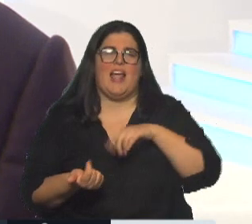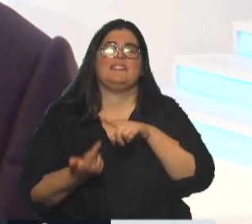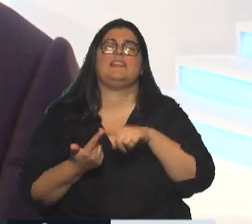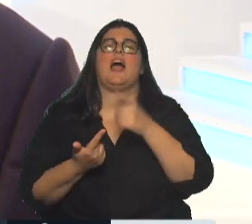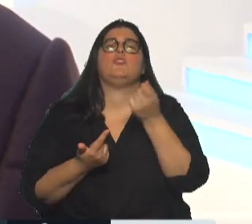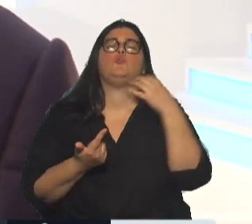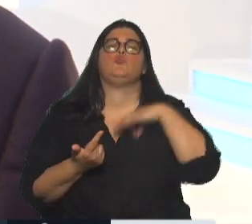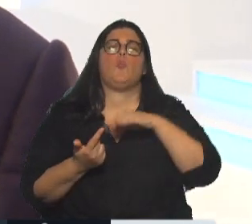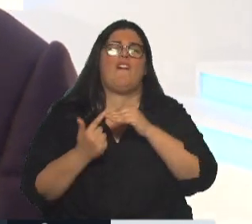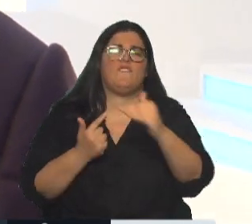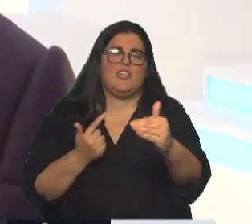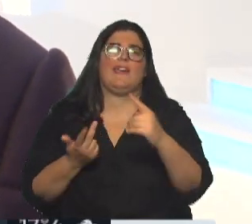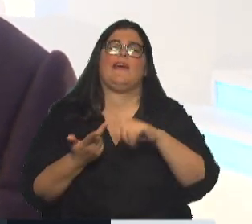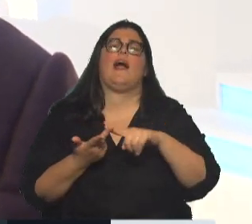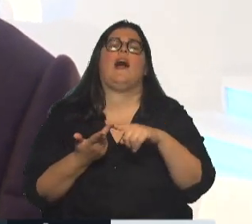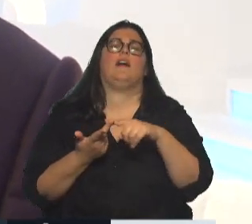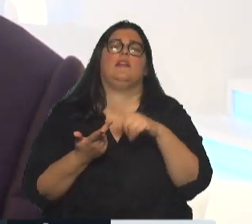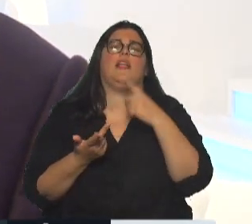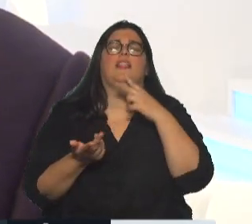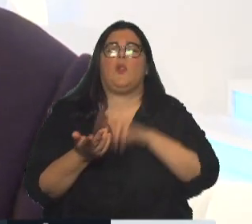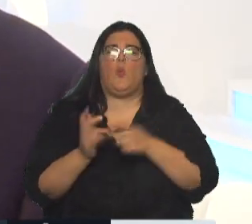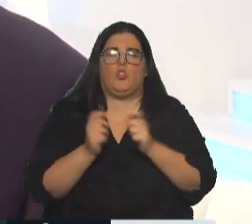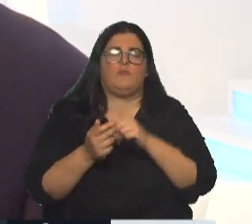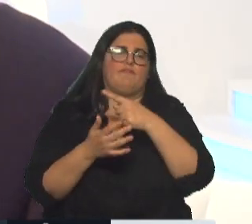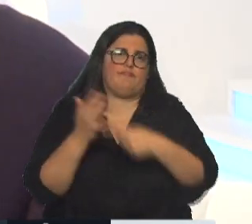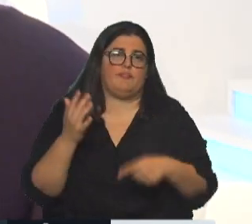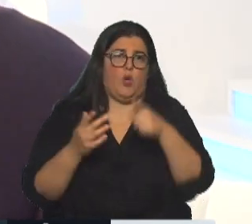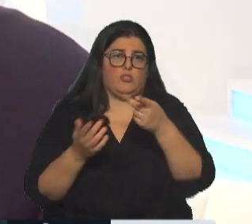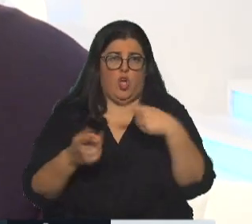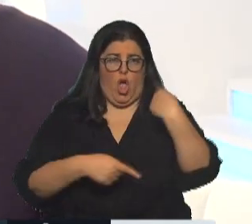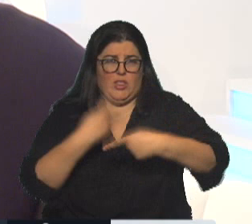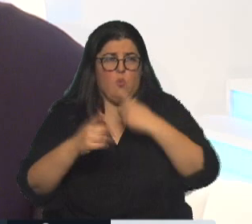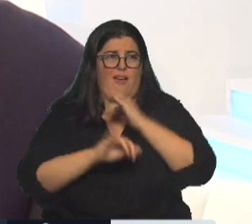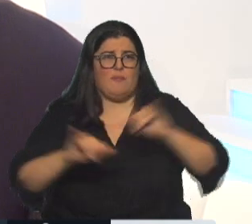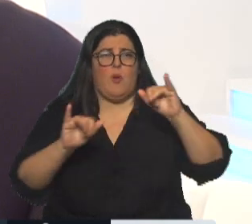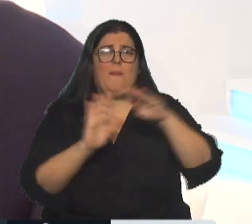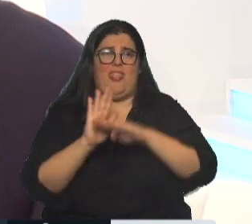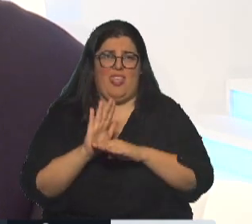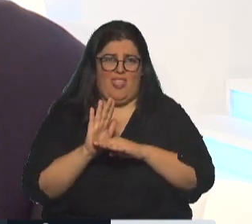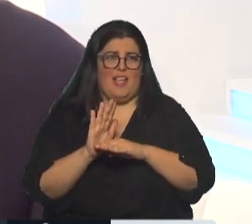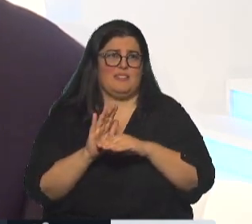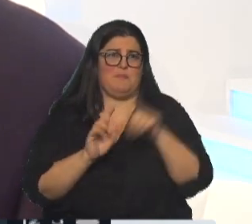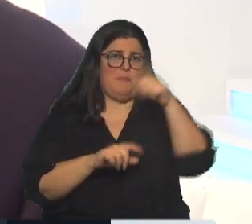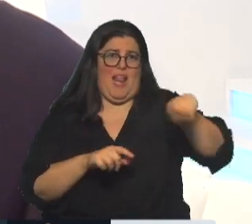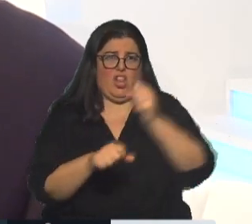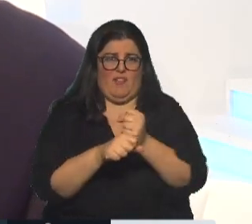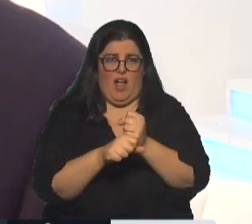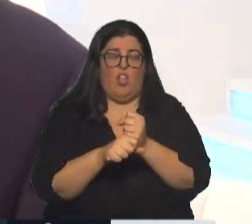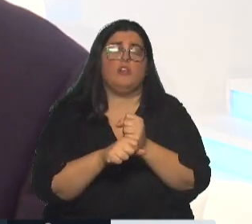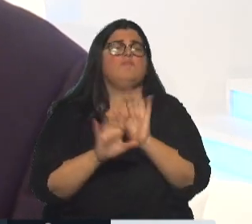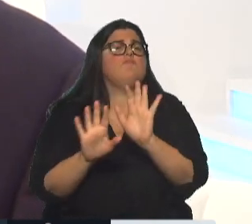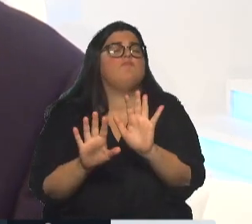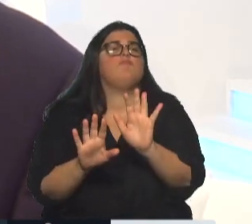bono tributo, ¿va a seguir anunciando medidas para los trabajadores? Todo lo que tengamos que hacer para recomponer